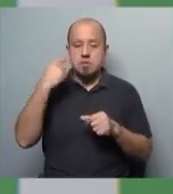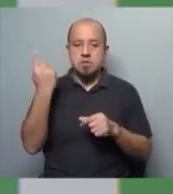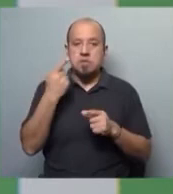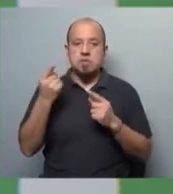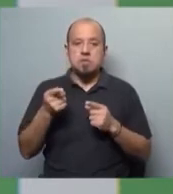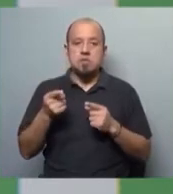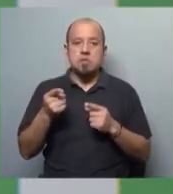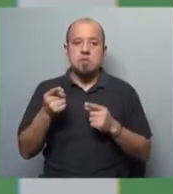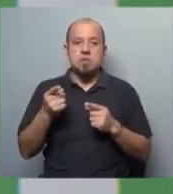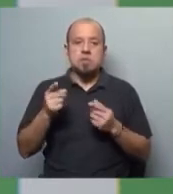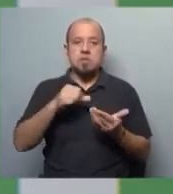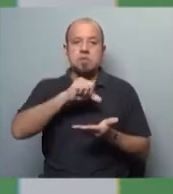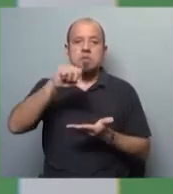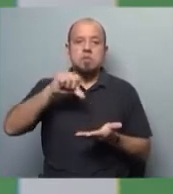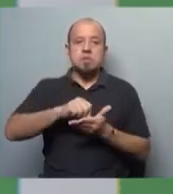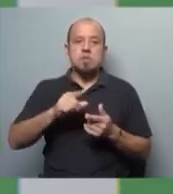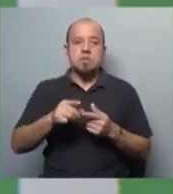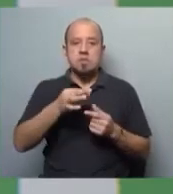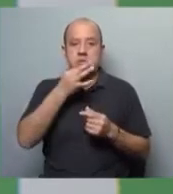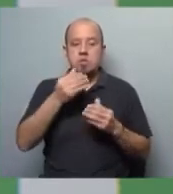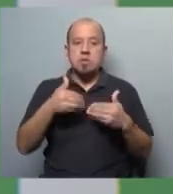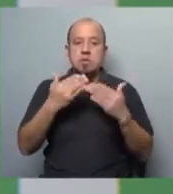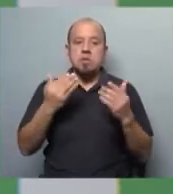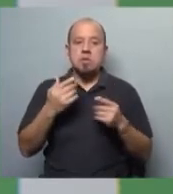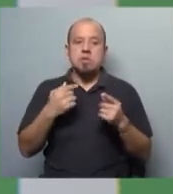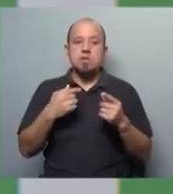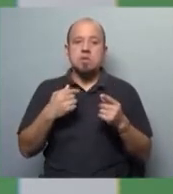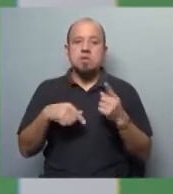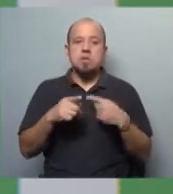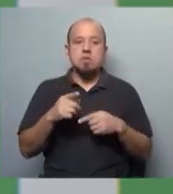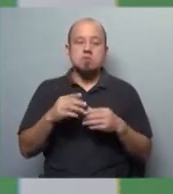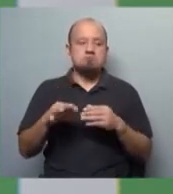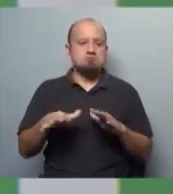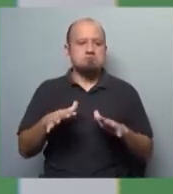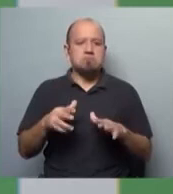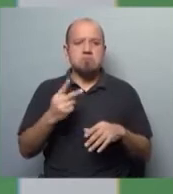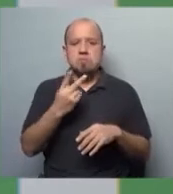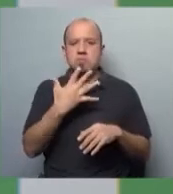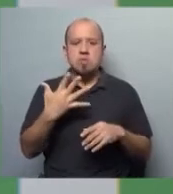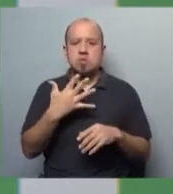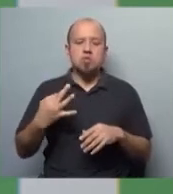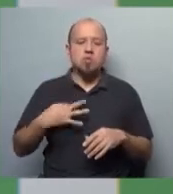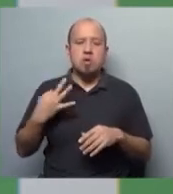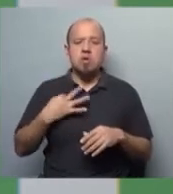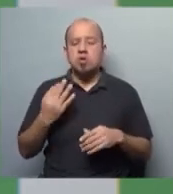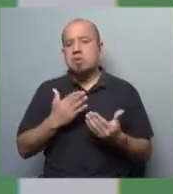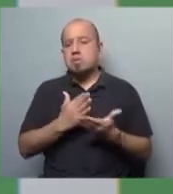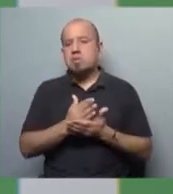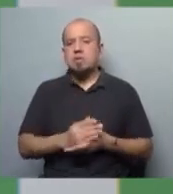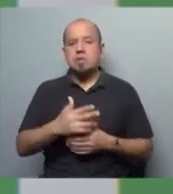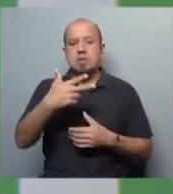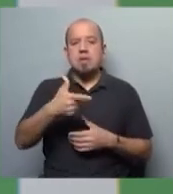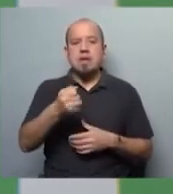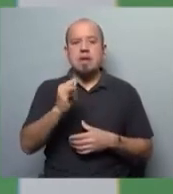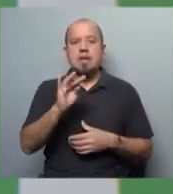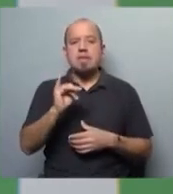los países críticos y llamamos graves, permanentemente desde hace por lo menos 25 años. Es decir, siempre ha estado Haití como una